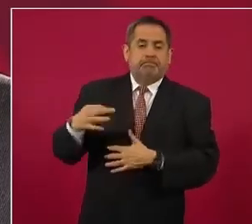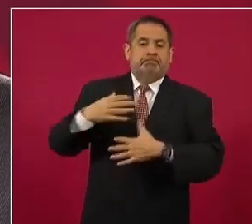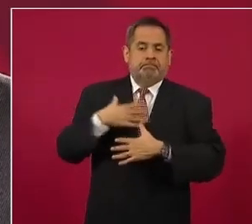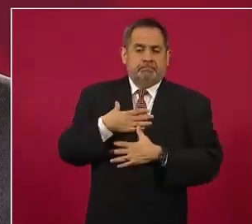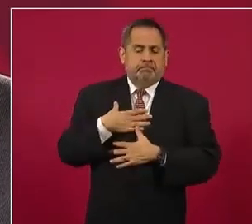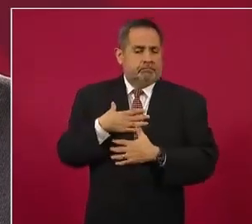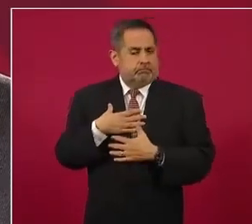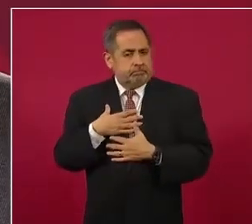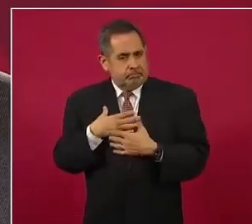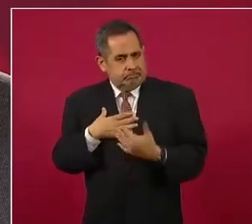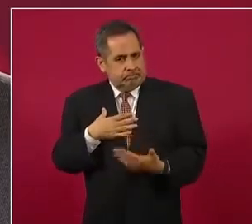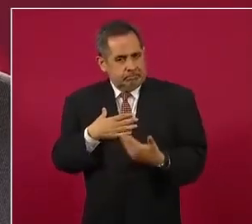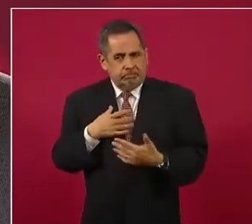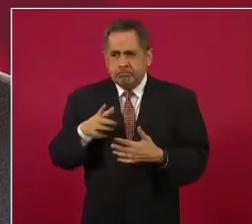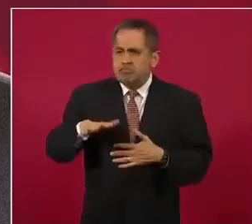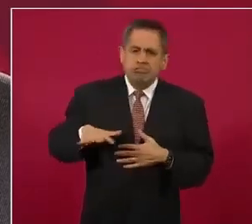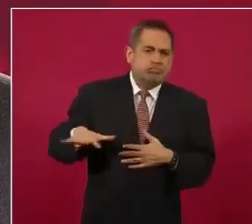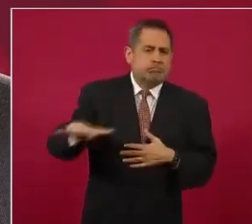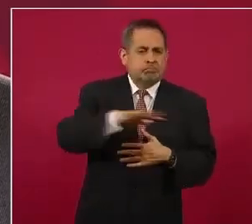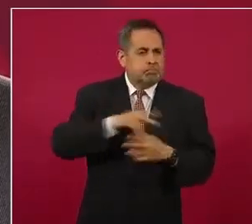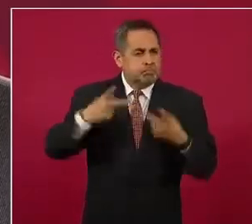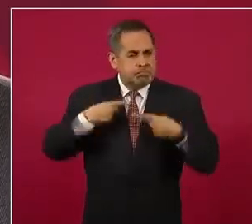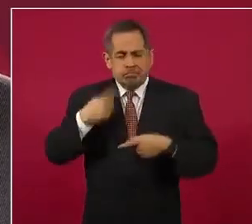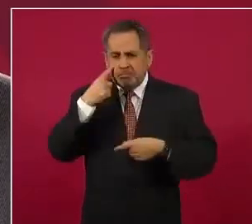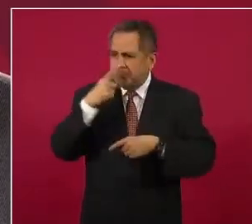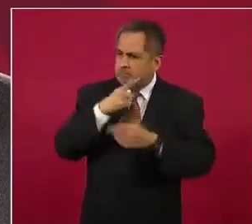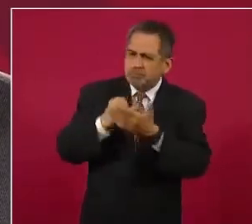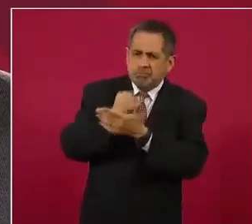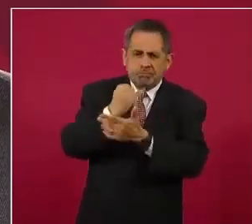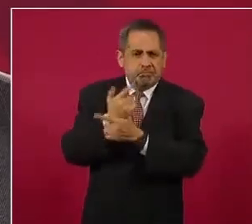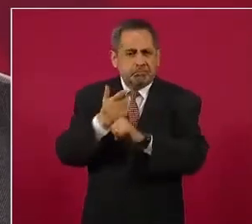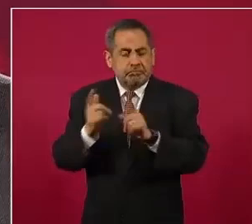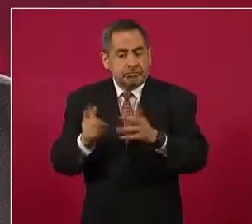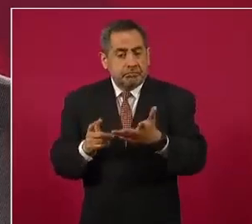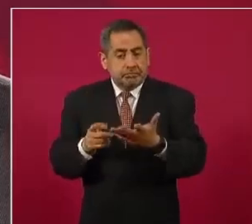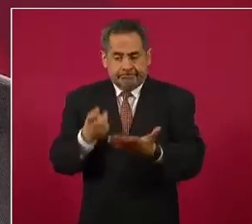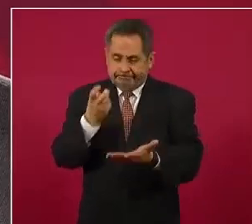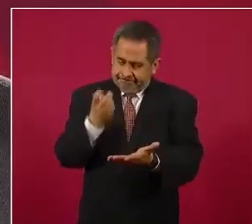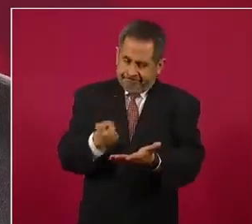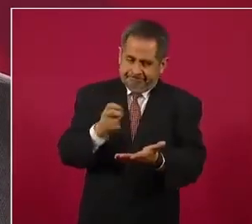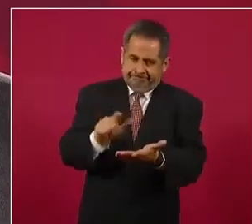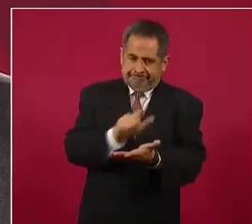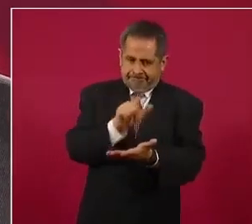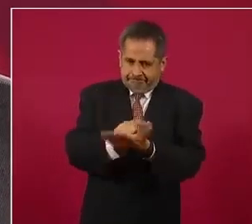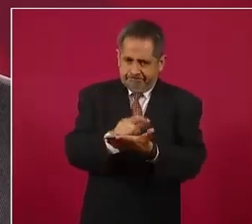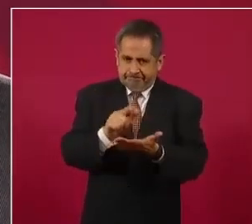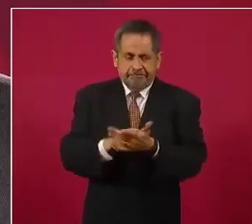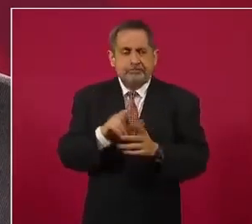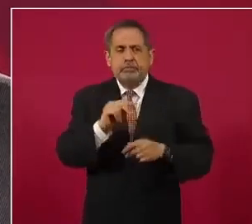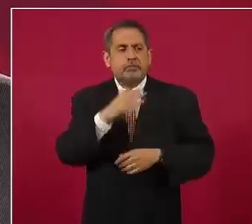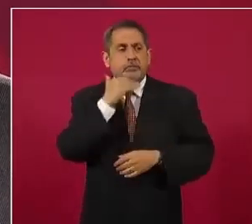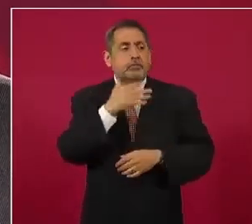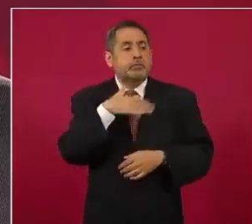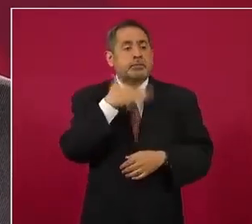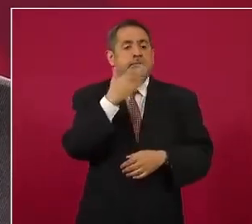un movimiento popular, democrático. Ya queremos que se acaben los fraudes